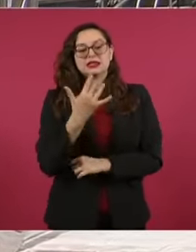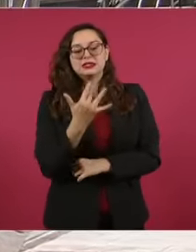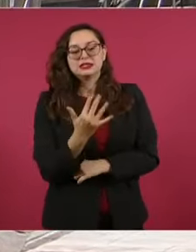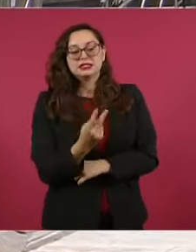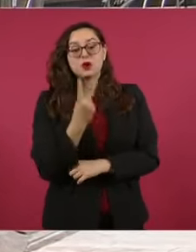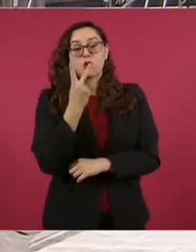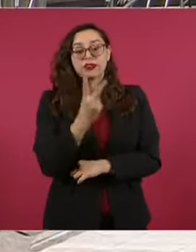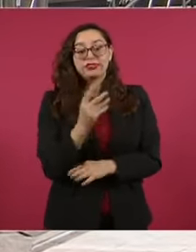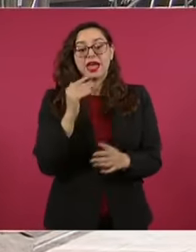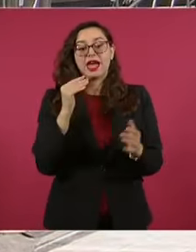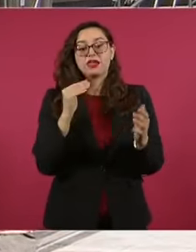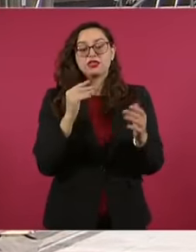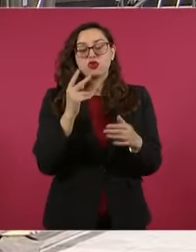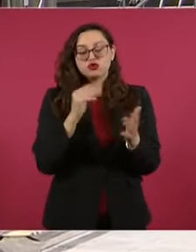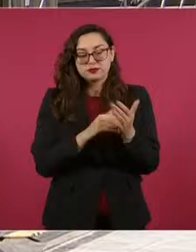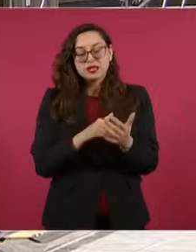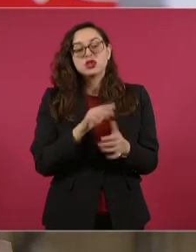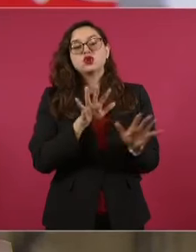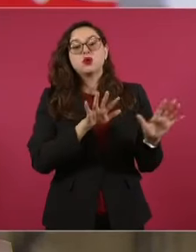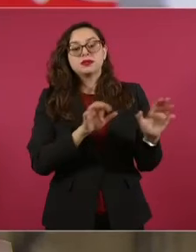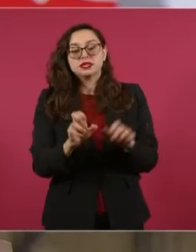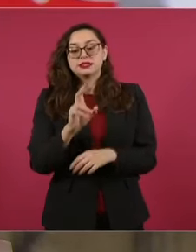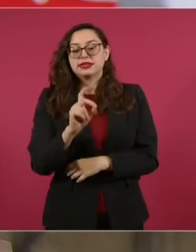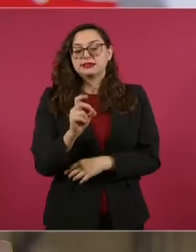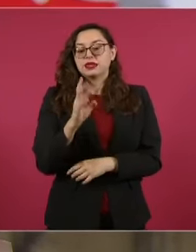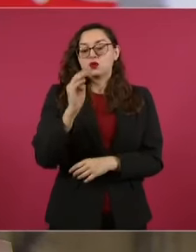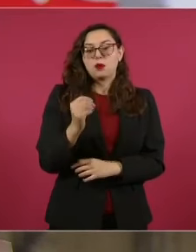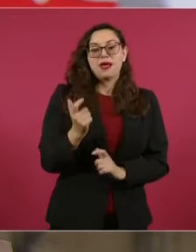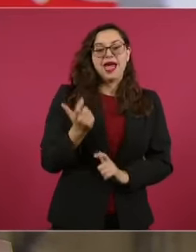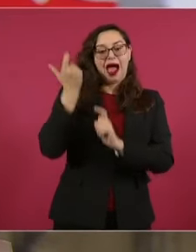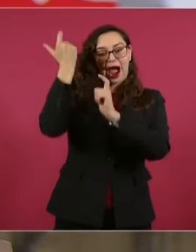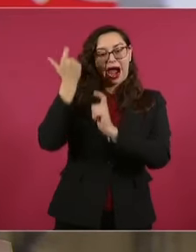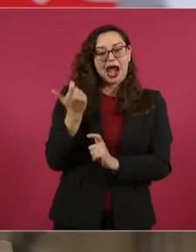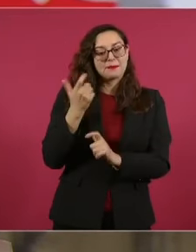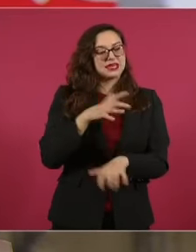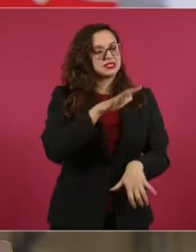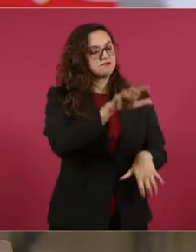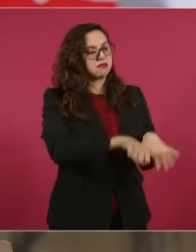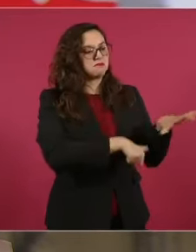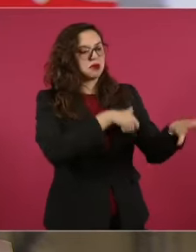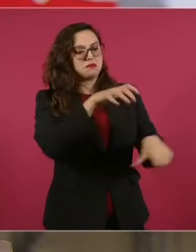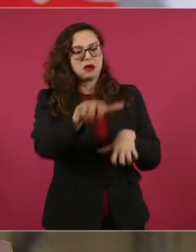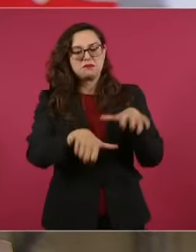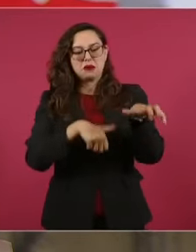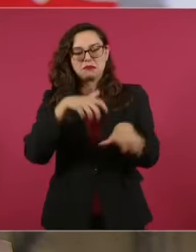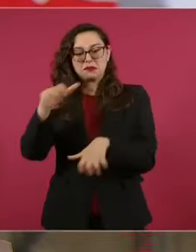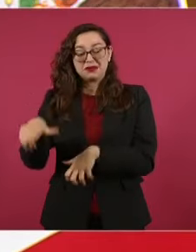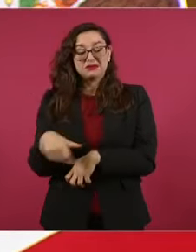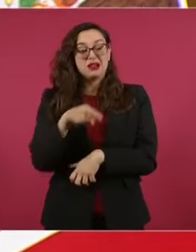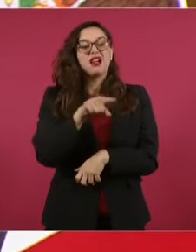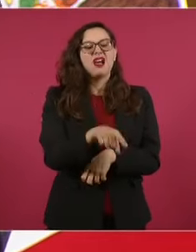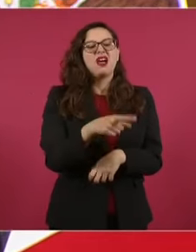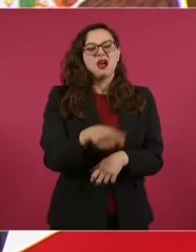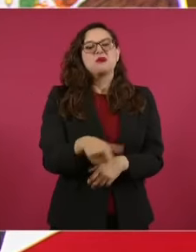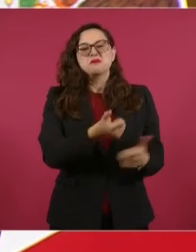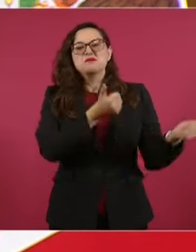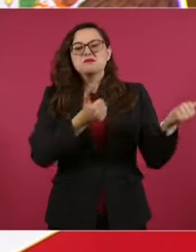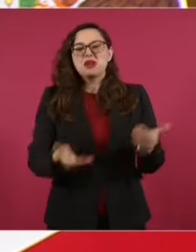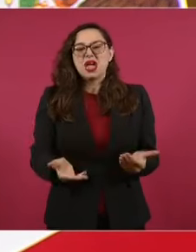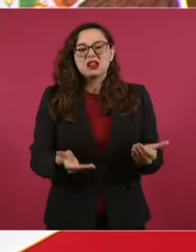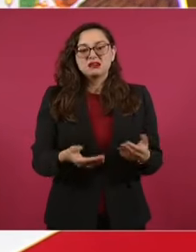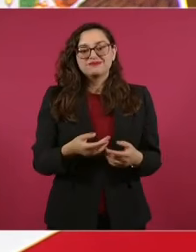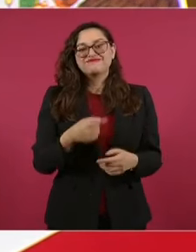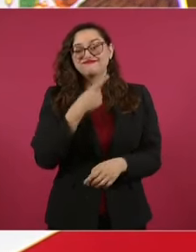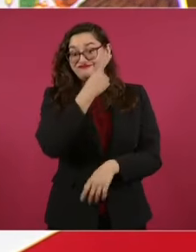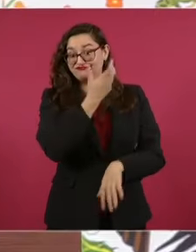mil 939 armas que han entrado de contrabando principalmente procedente